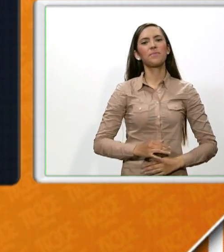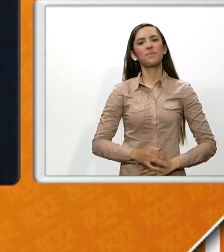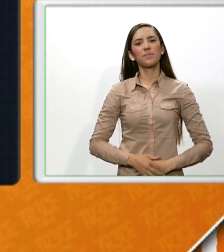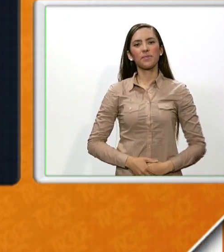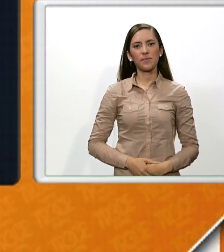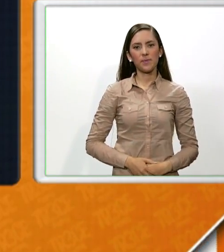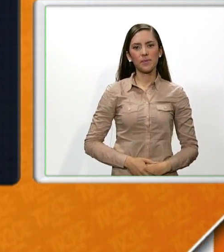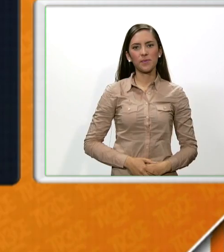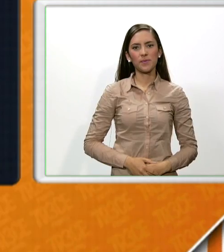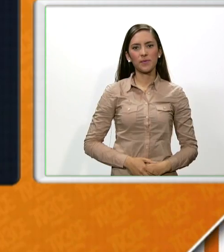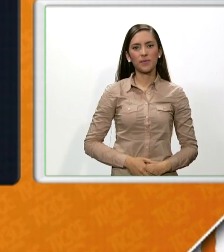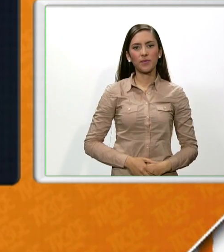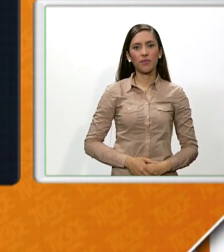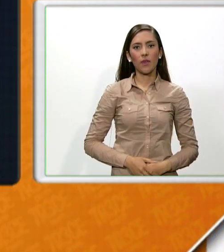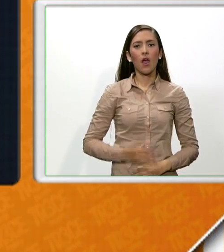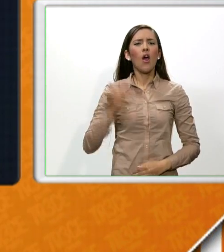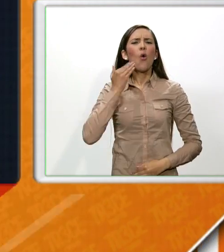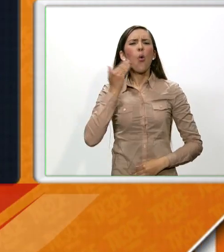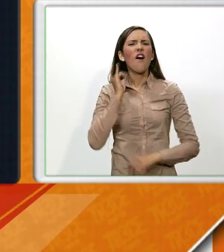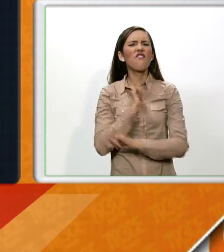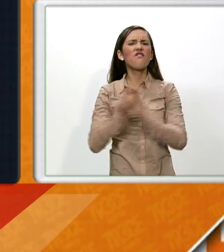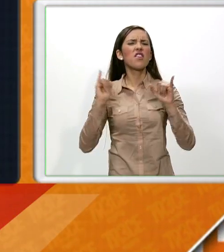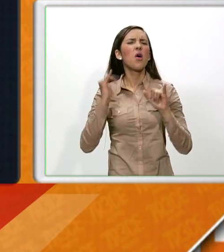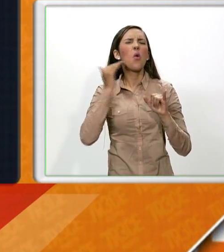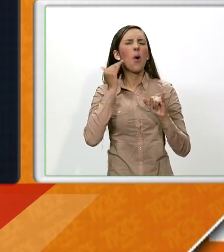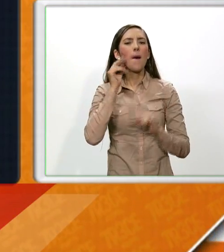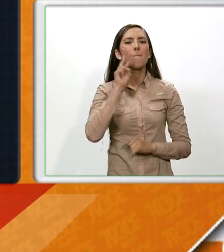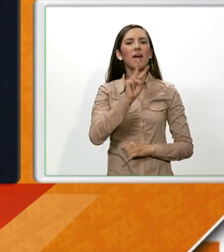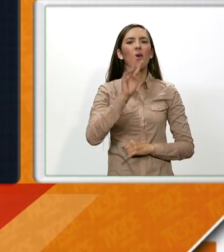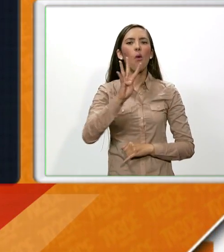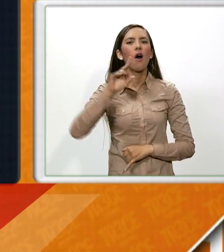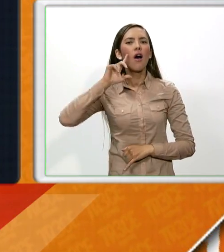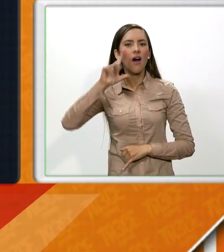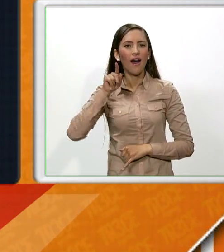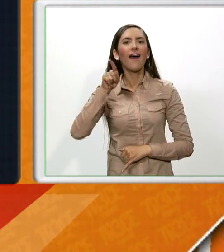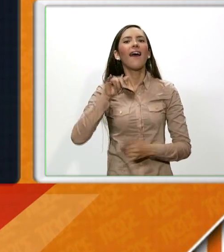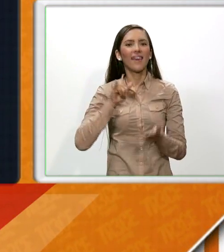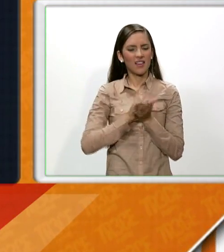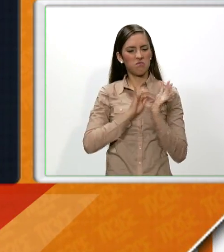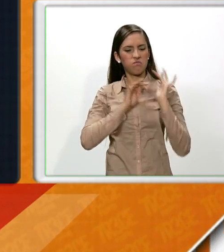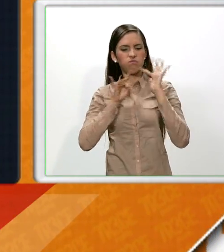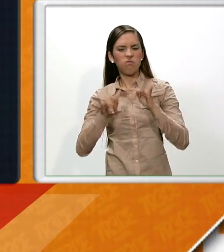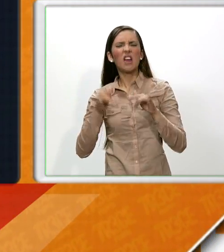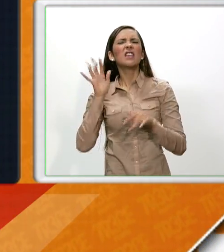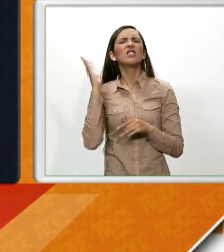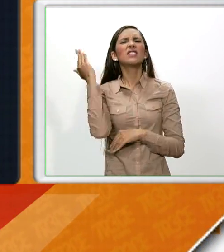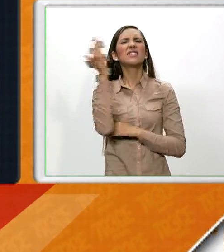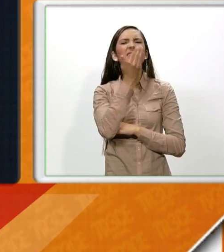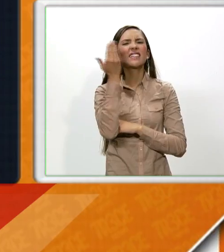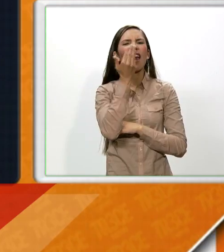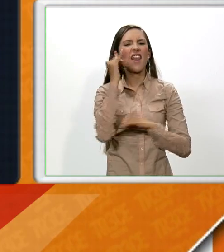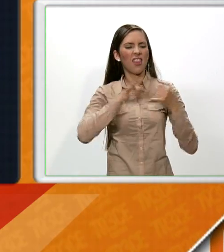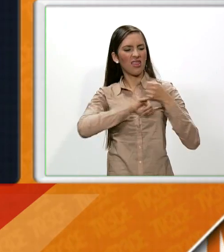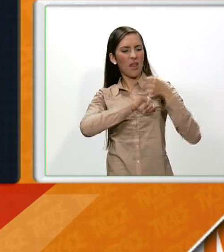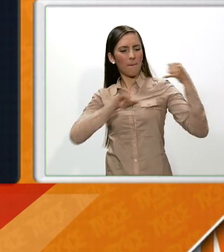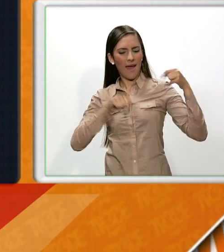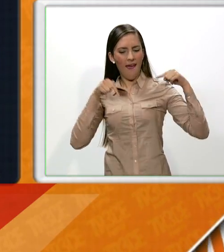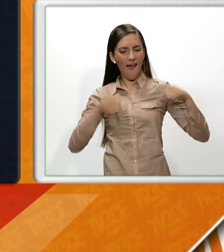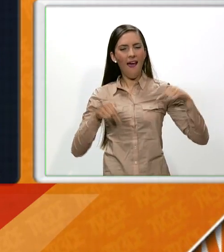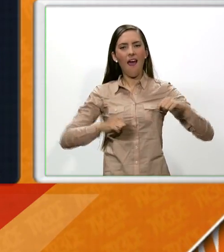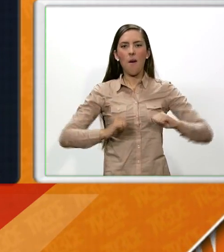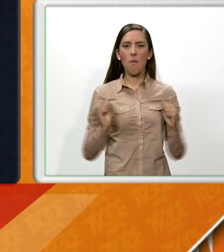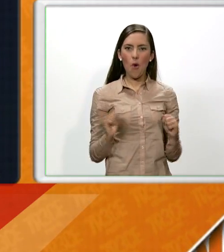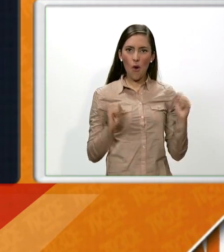Hasta este 24 de julio, estará la segunda versión de Indie Ball, Festival de Cine Independiente de